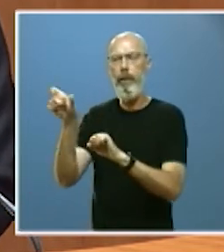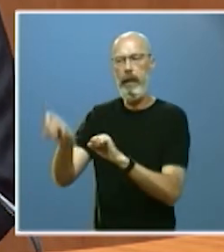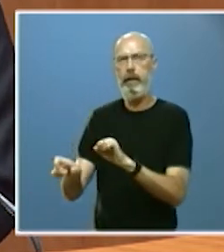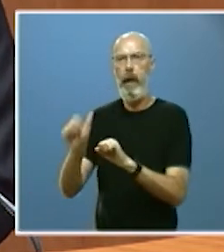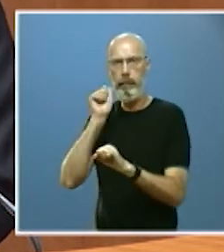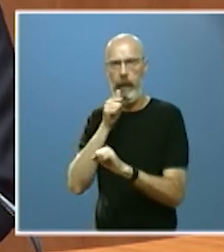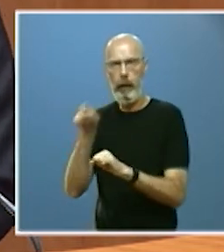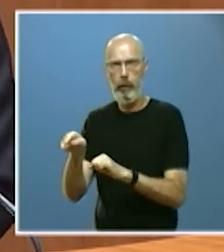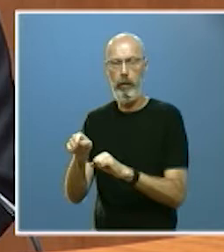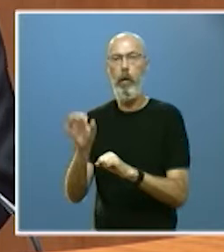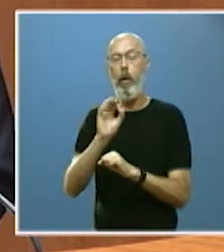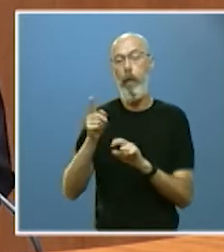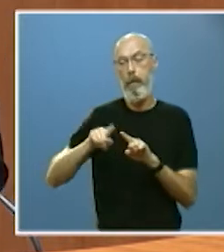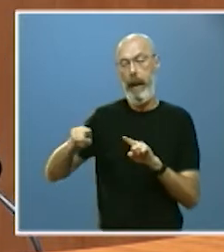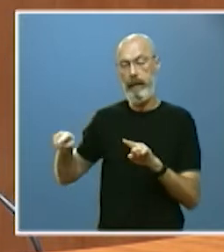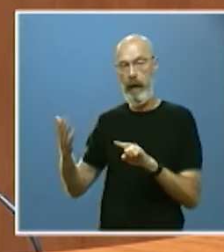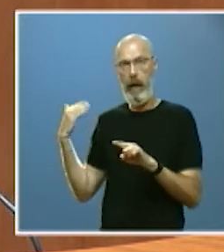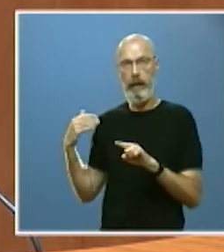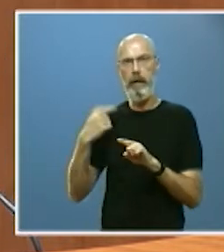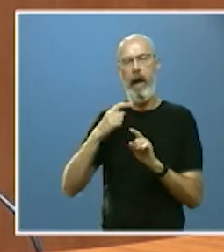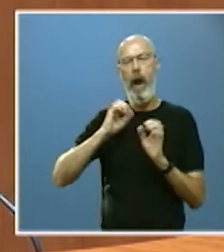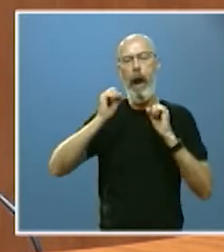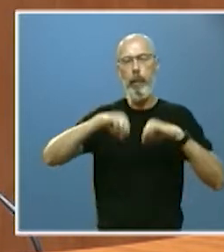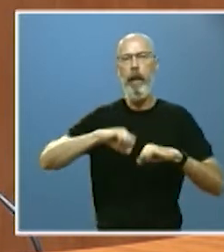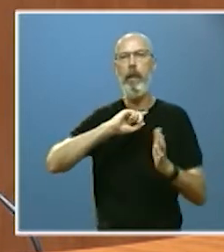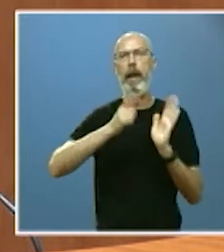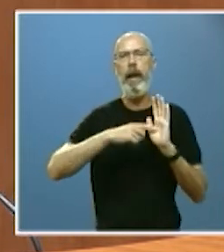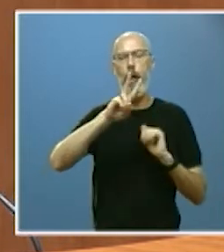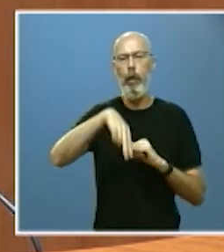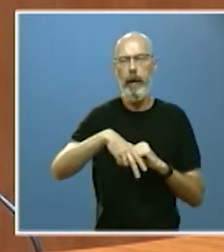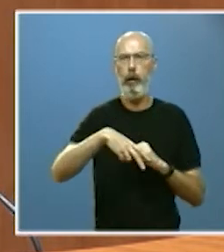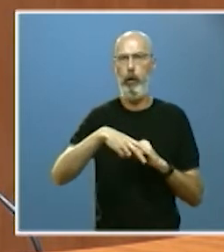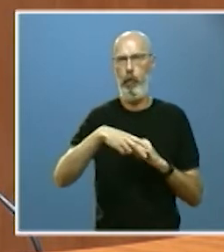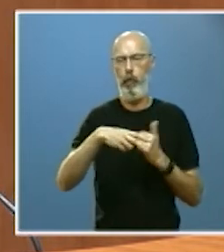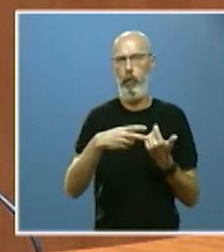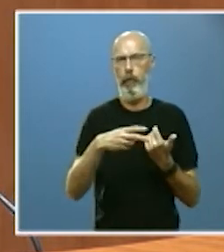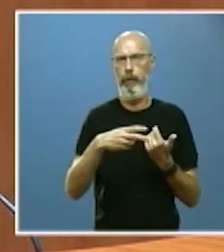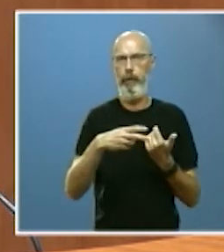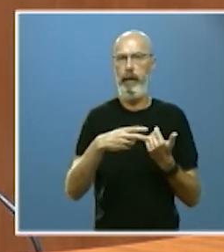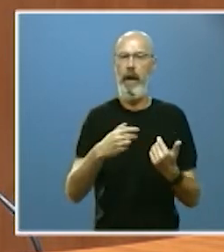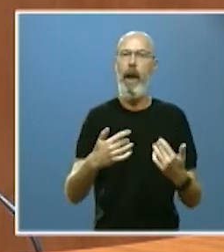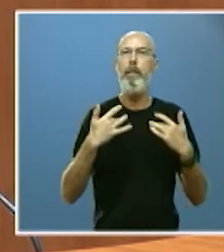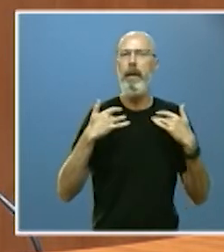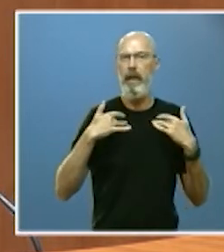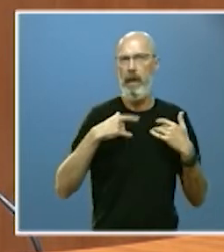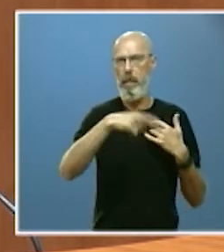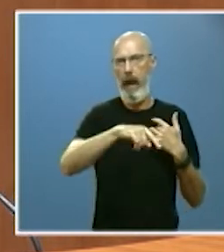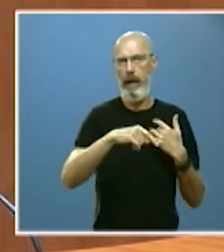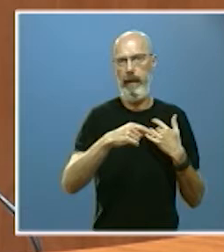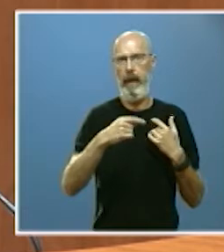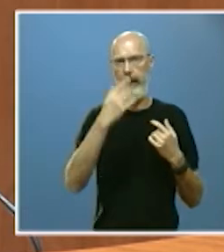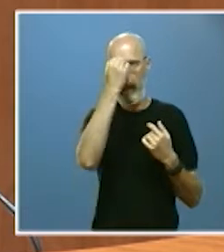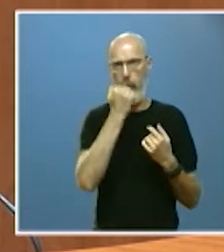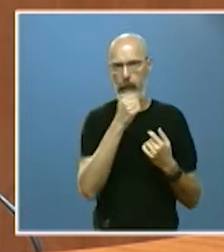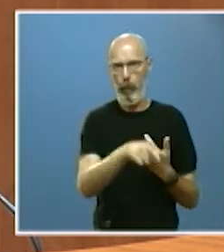estas cortes han aprobado la ley de reconocimiento y atención a las víctimas de el terrorismo a las cuales